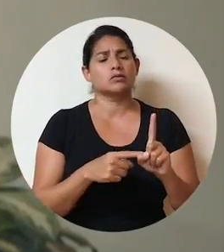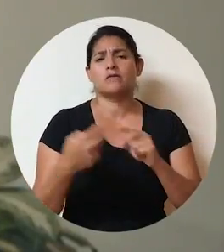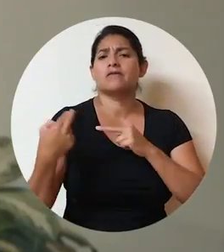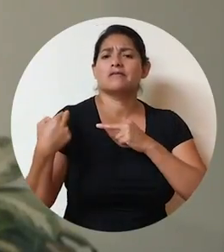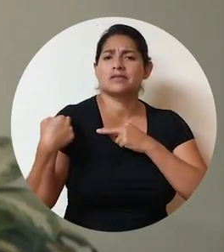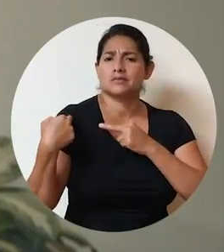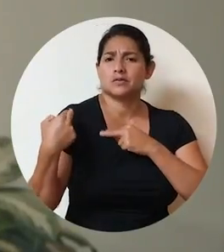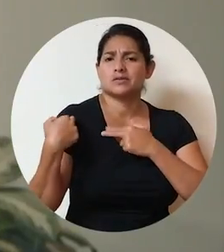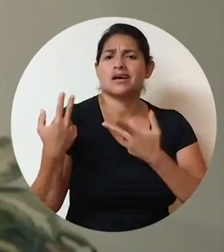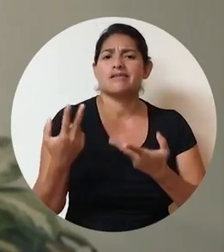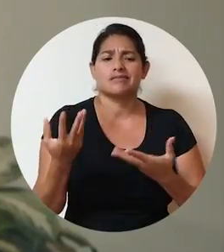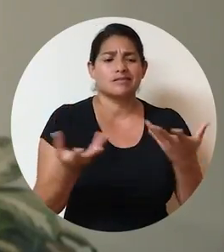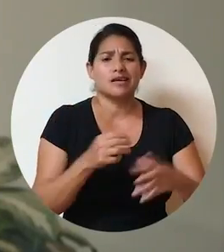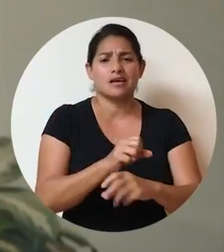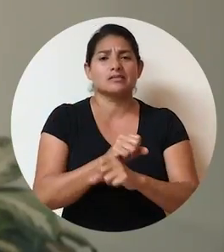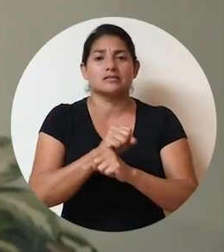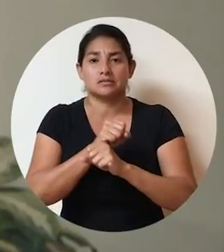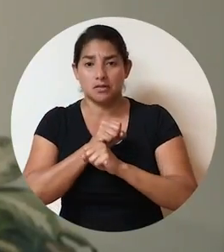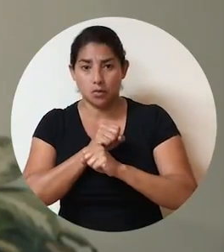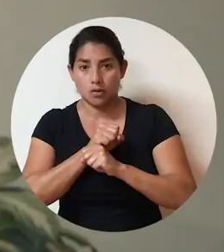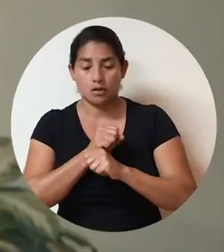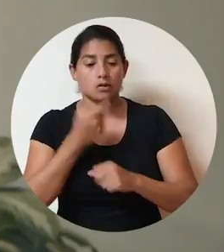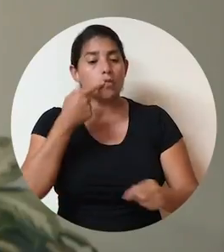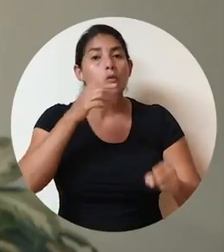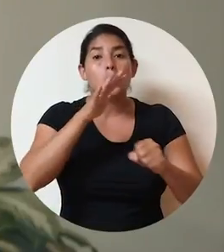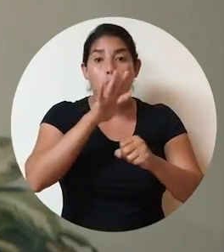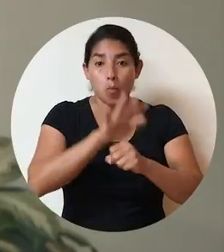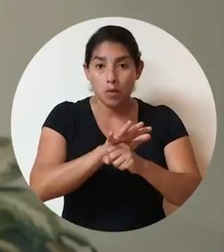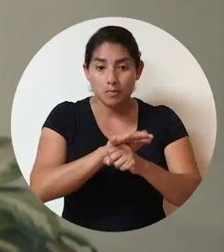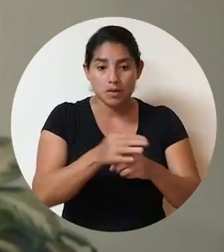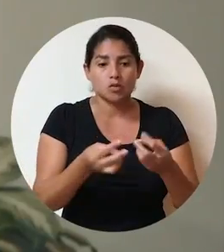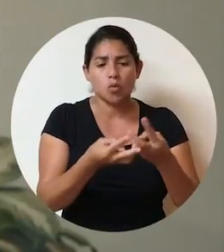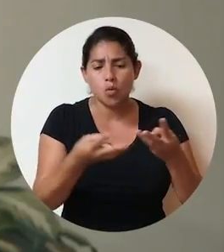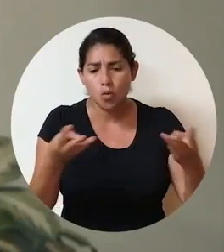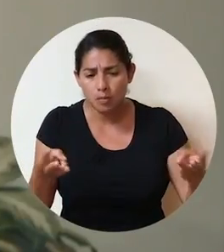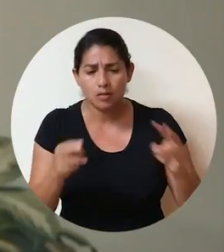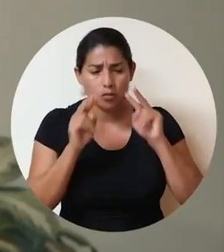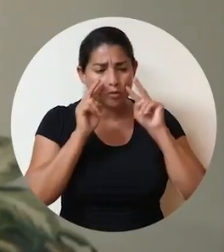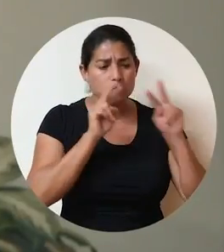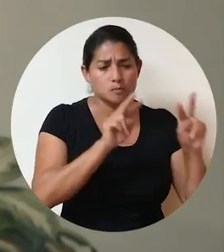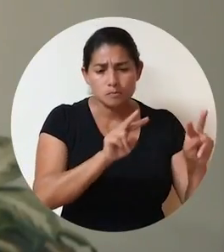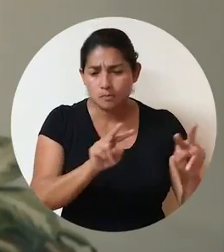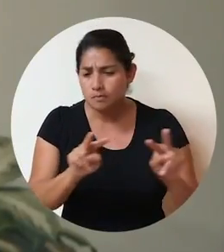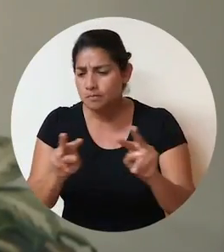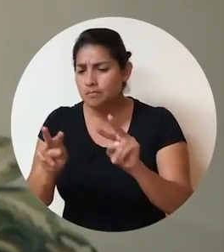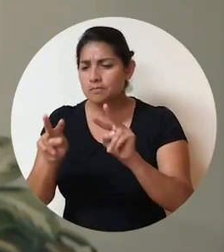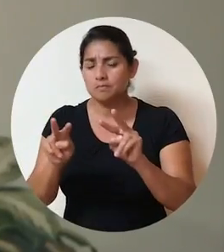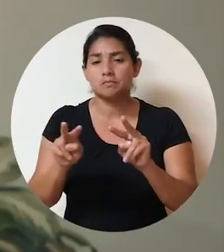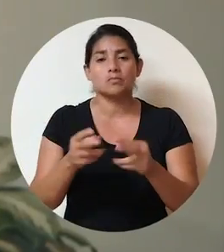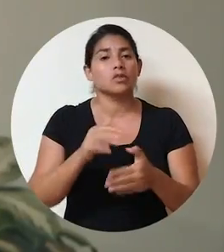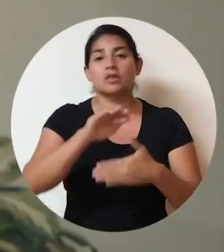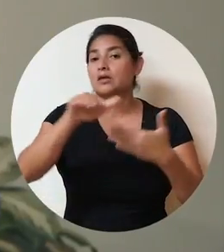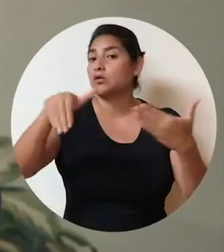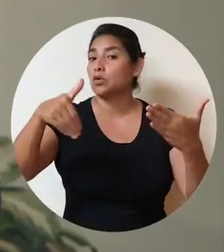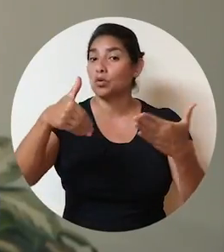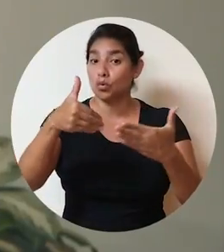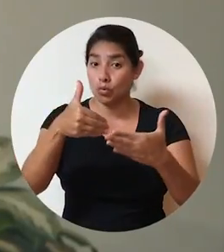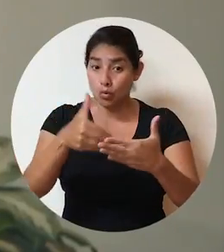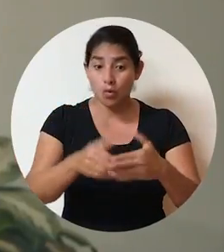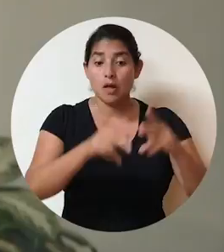encargado de asegurar el cumplimiento metodológico por parte de